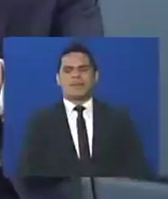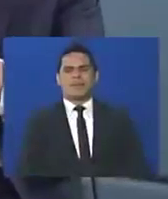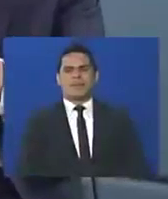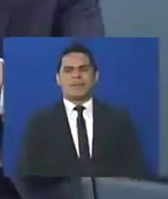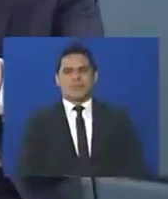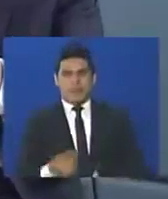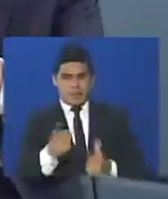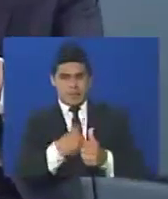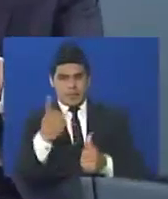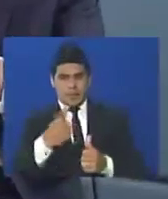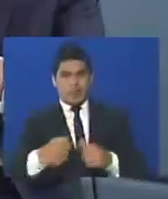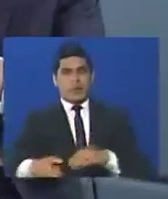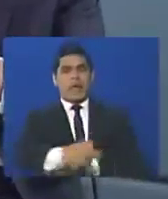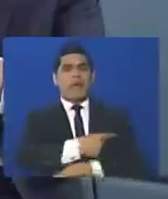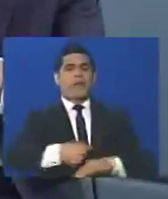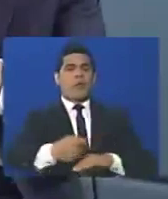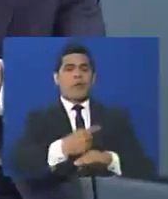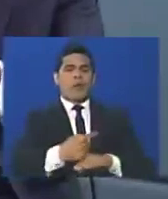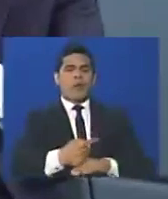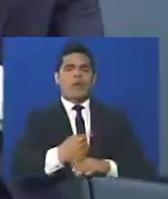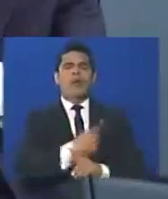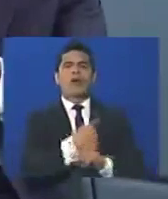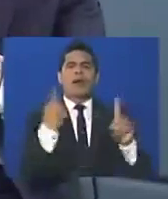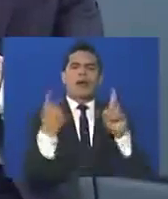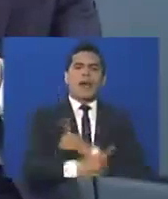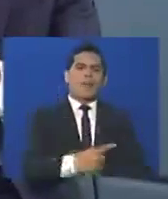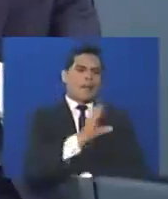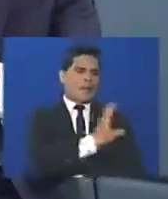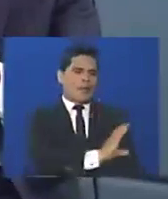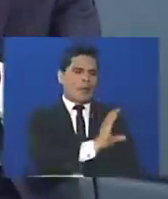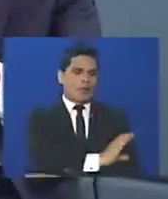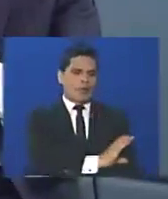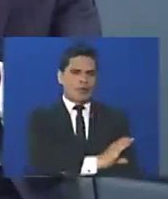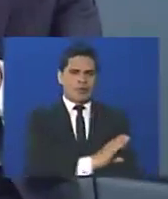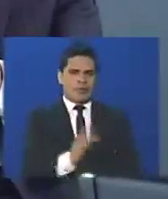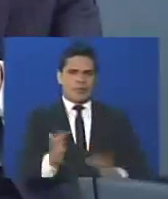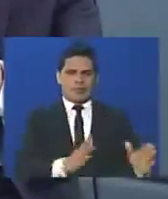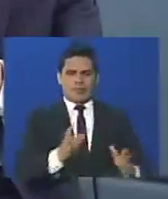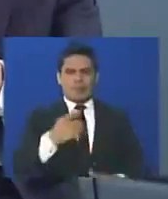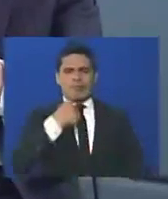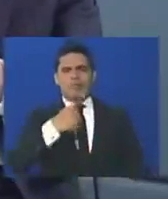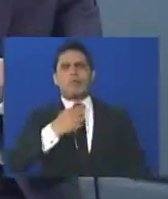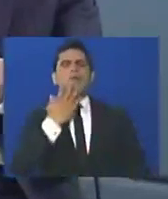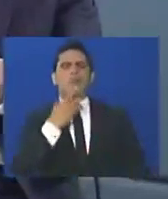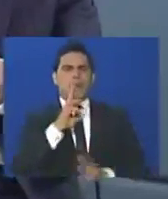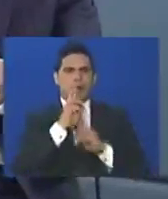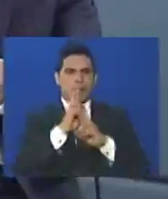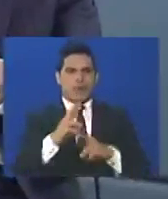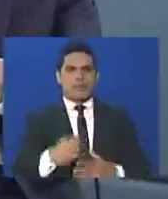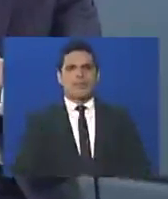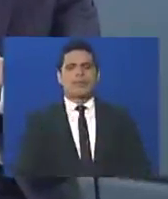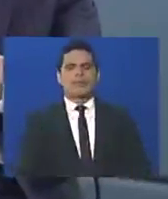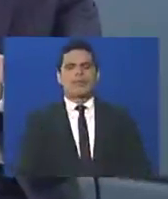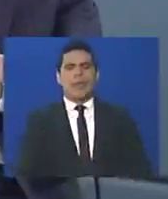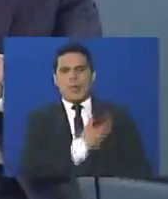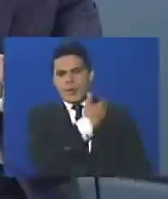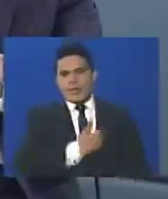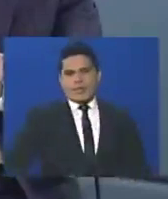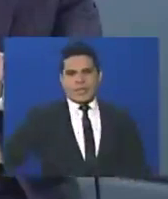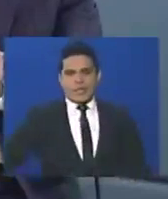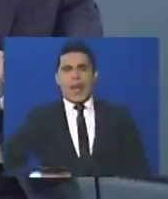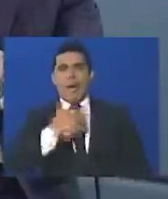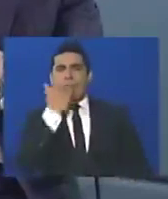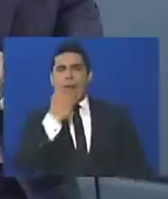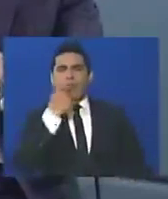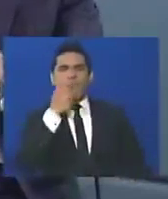cambie de conducta, fíjese que el presidente, ¿en cuáles aspectos específicamente? El presidente Maduro, convoca la conferencia de